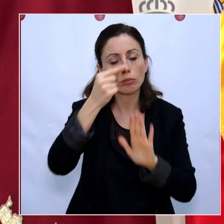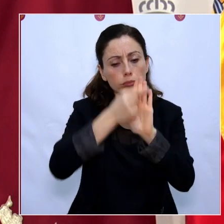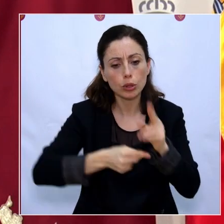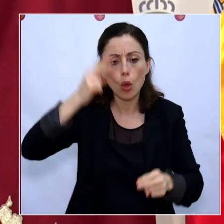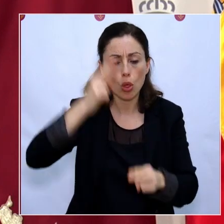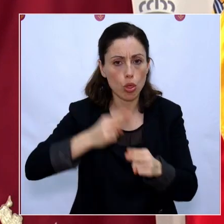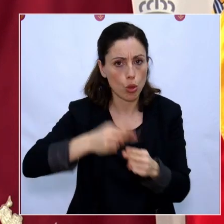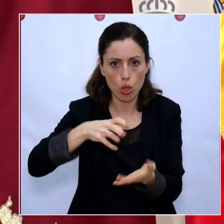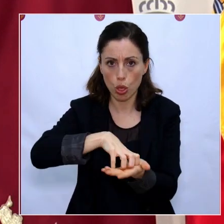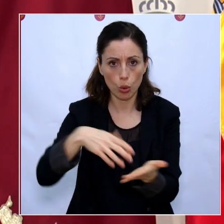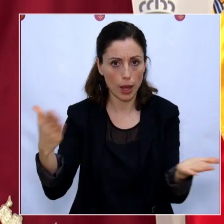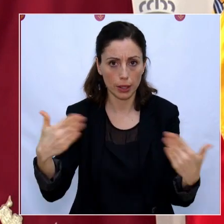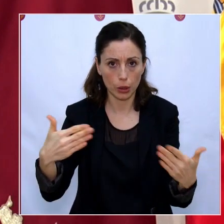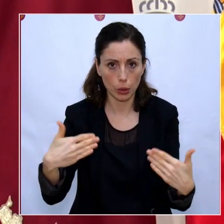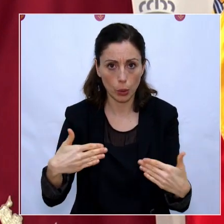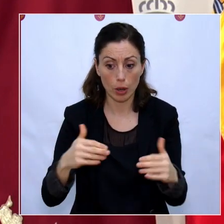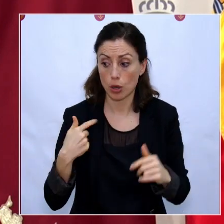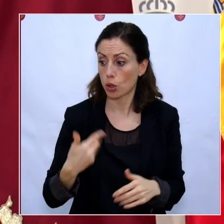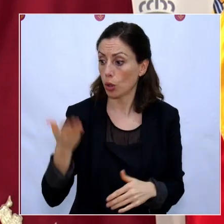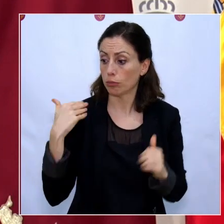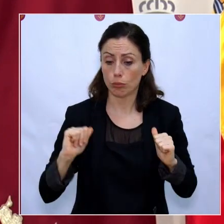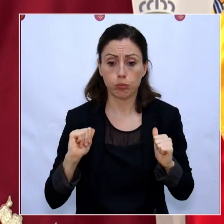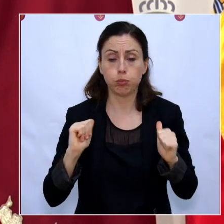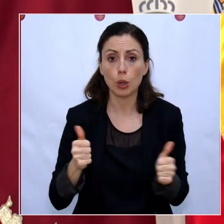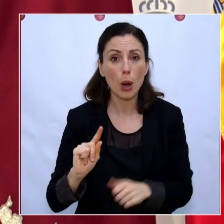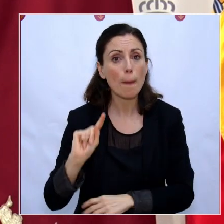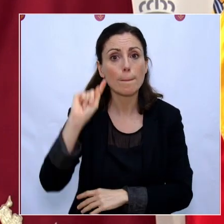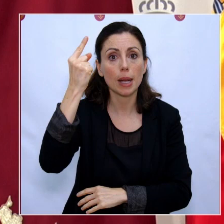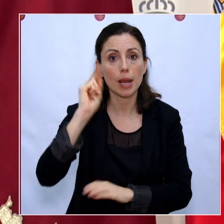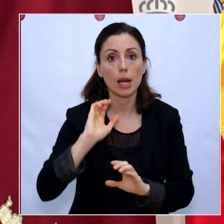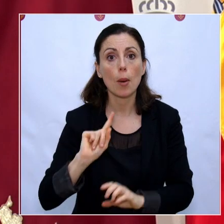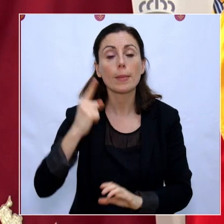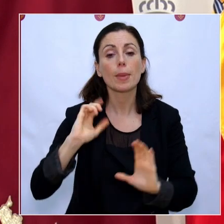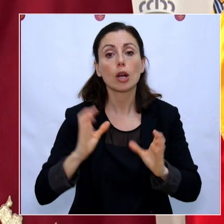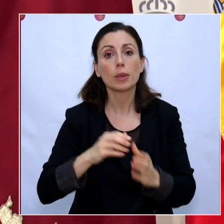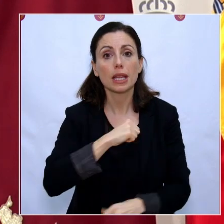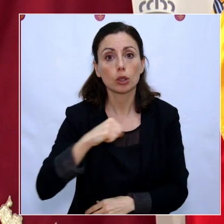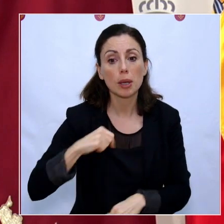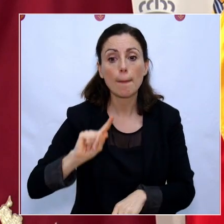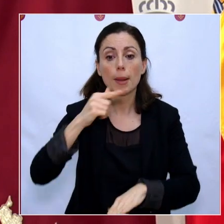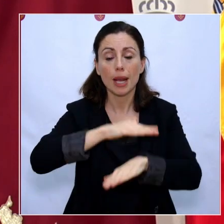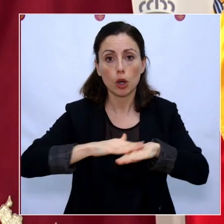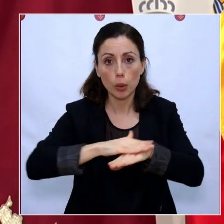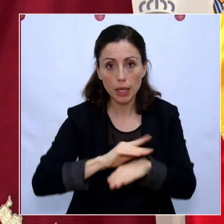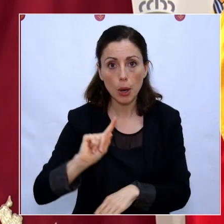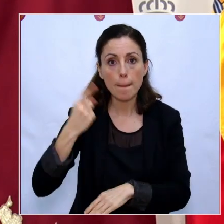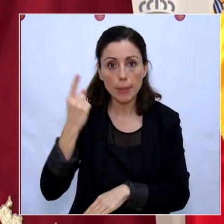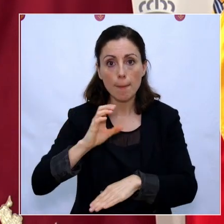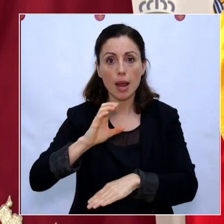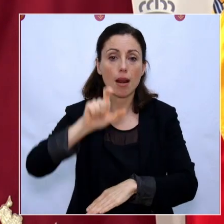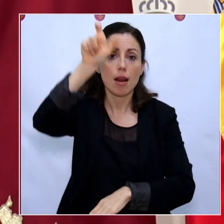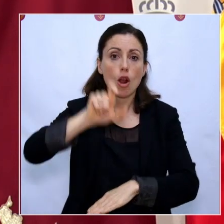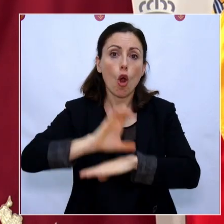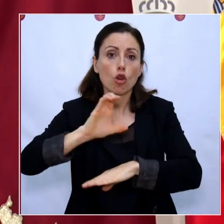que está fuera de toda duda. Desde el inicio fuimos los primeros, la primera comunidad autónoma, el primer Gobierno, el primer consejero de